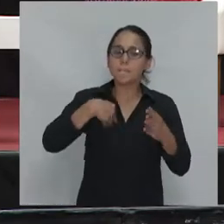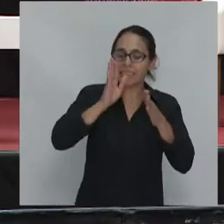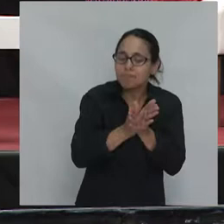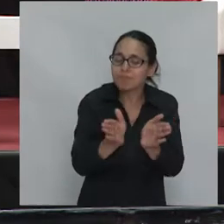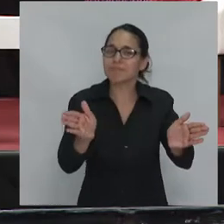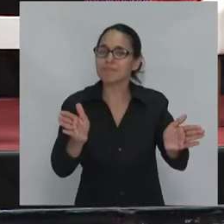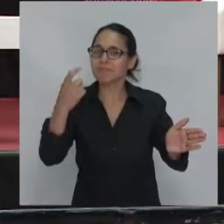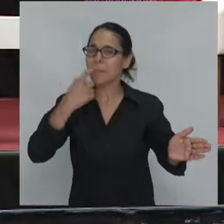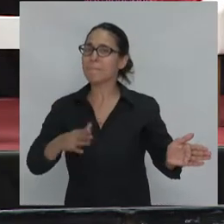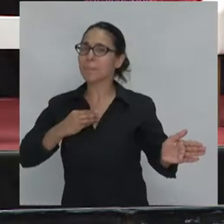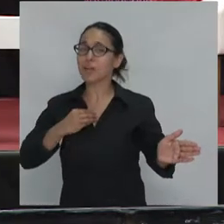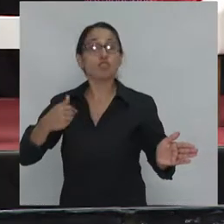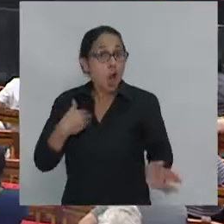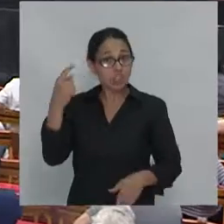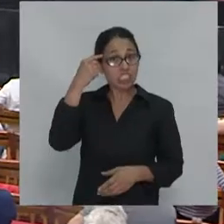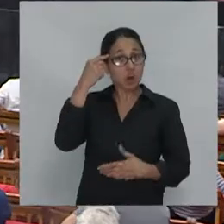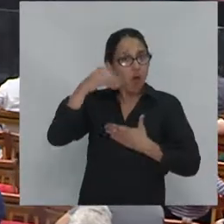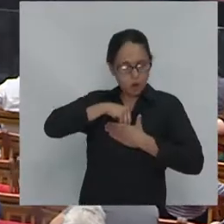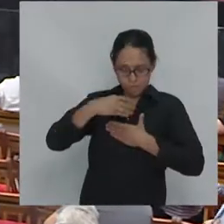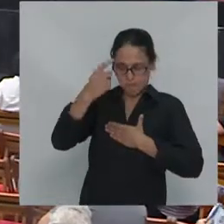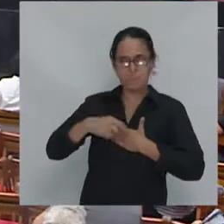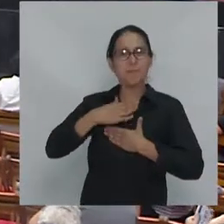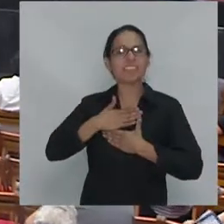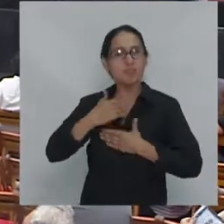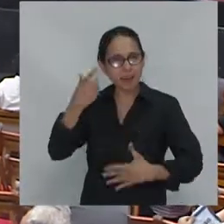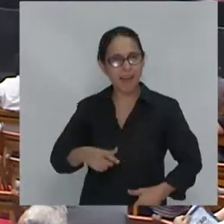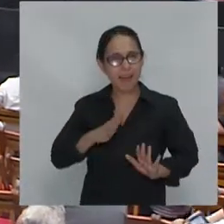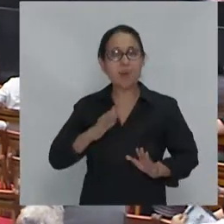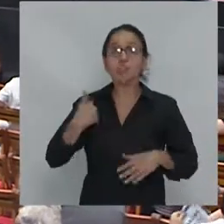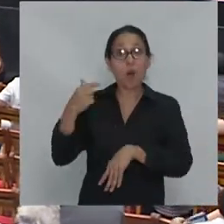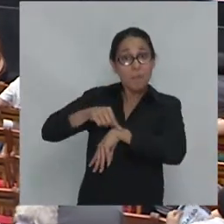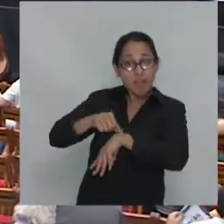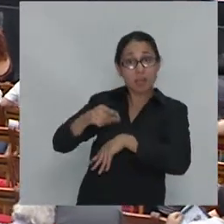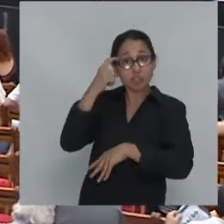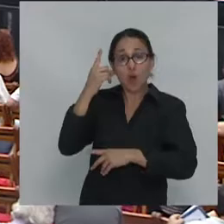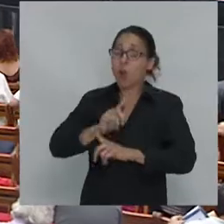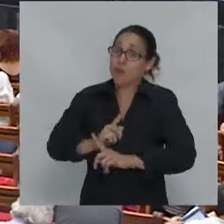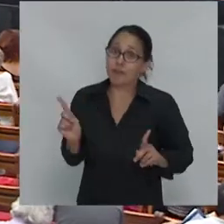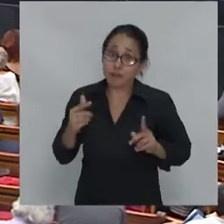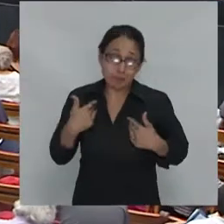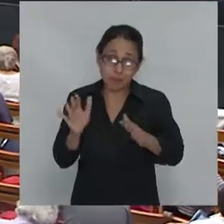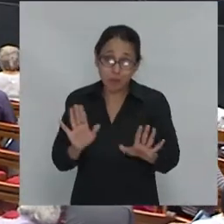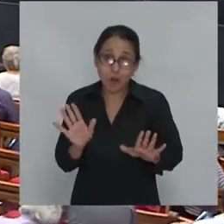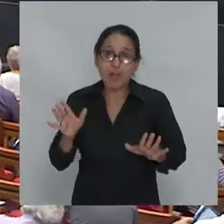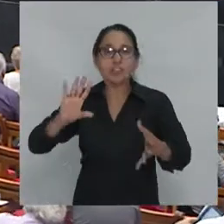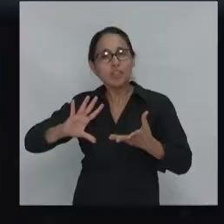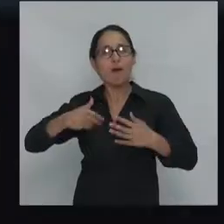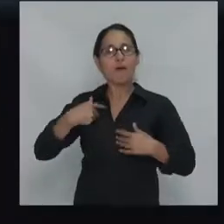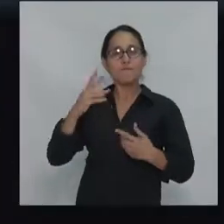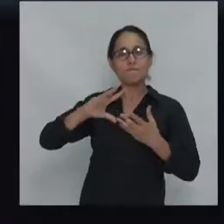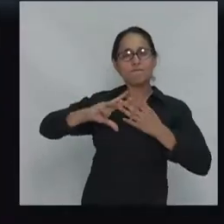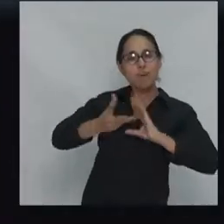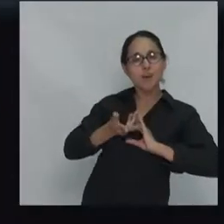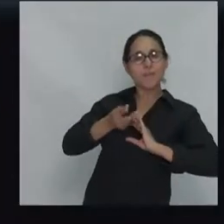pero yo no soy psicólogo yo no soy médico por eso yo tengo otros métodos de